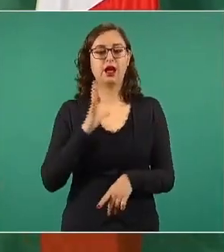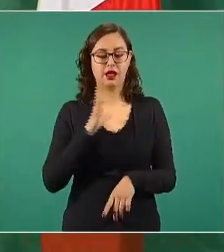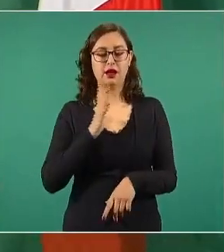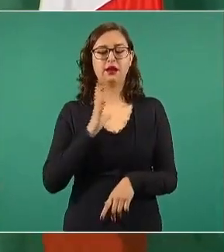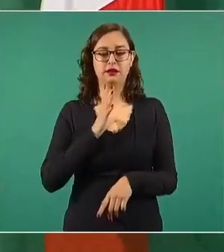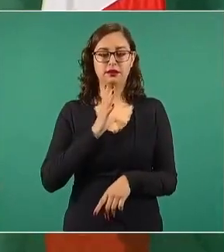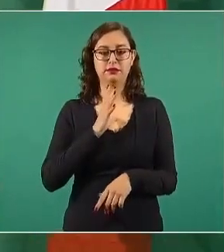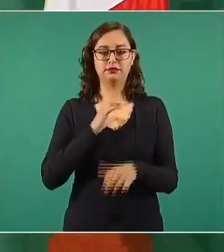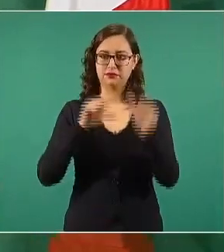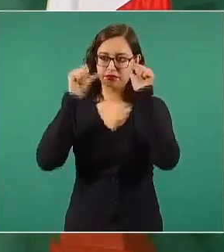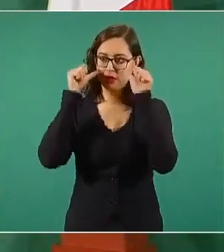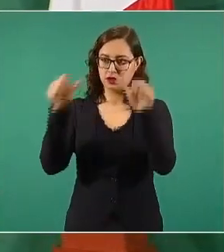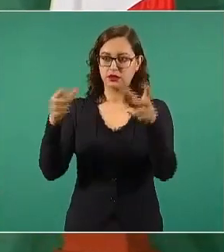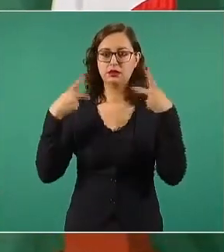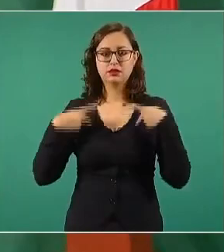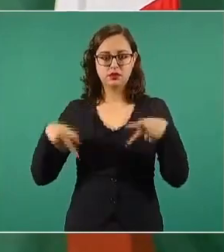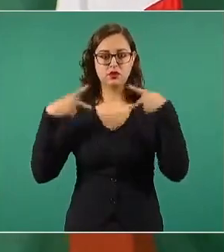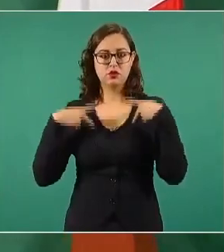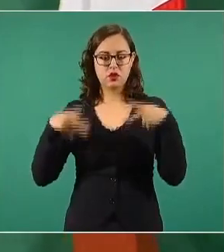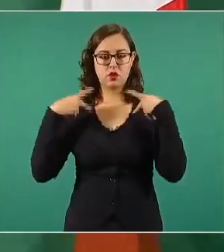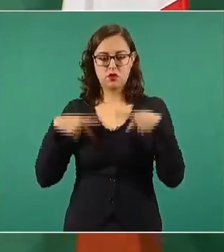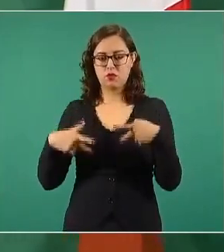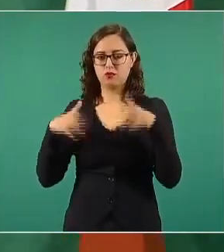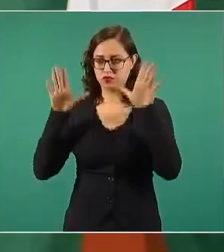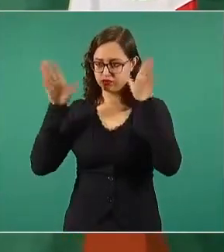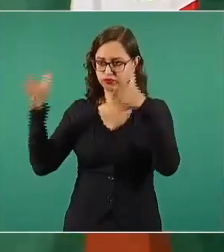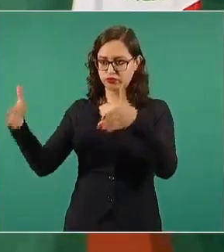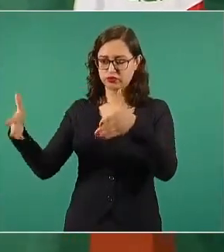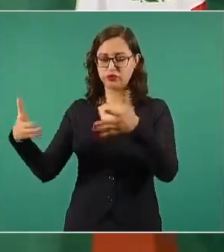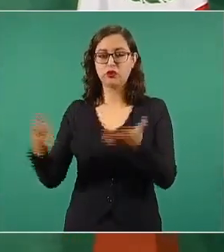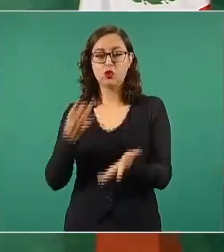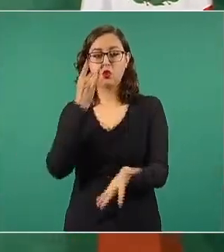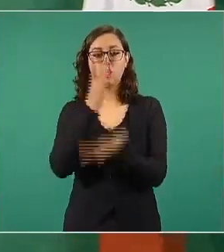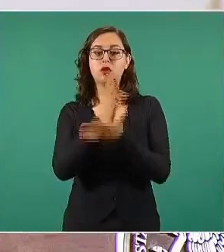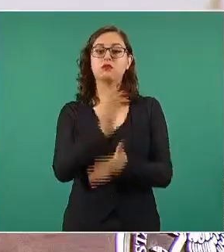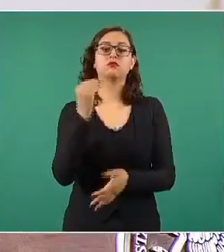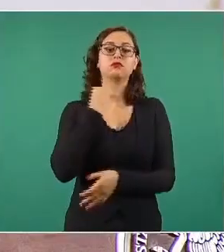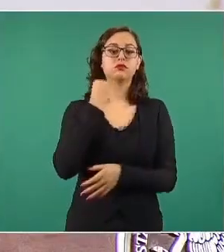no sólo es abogado,